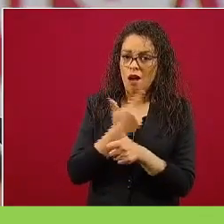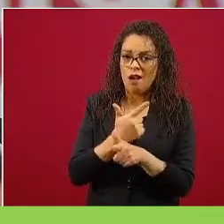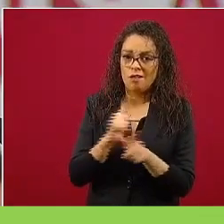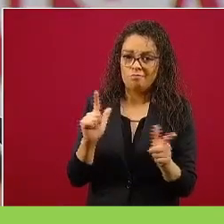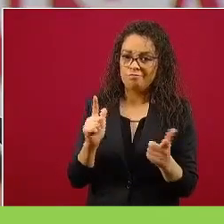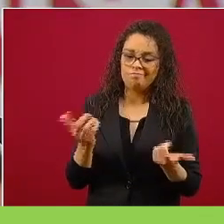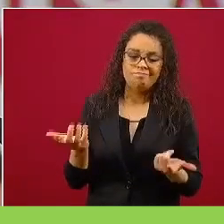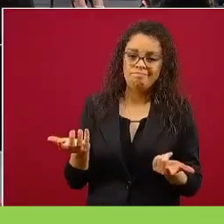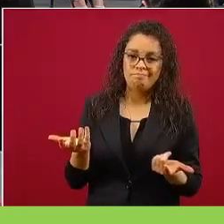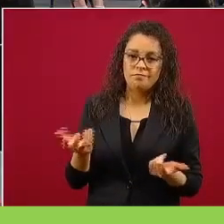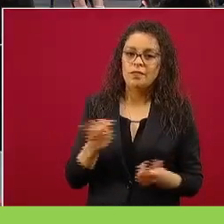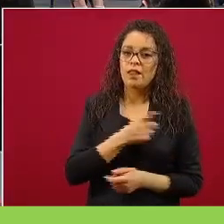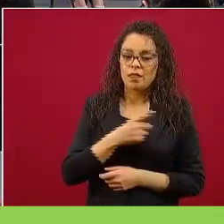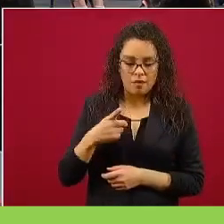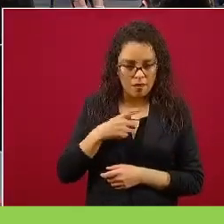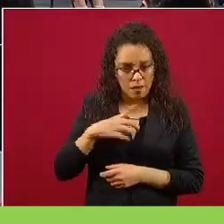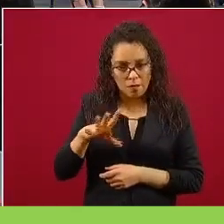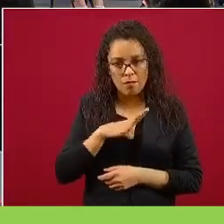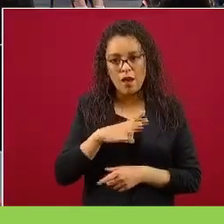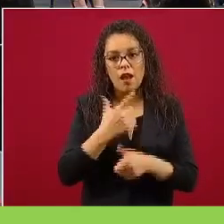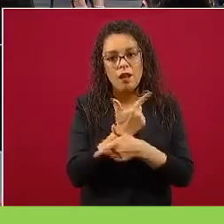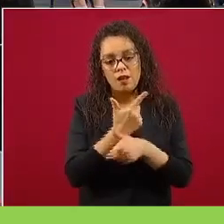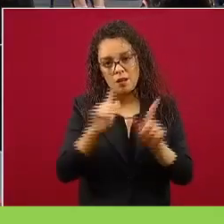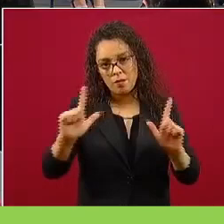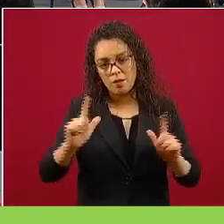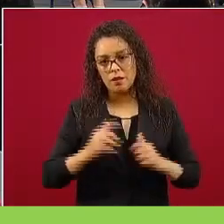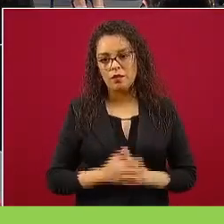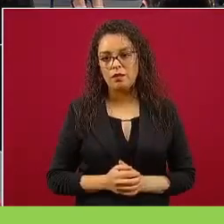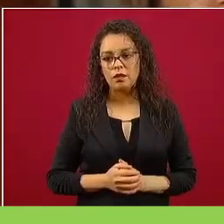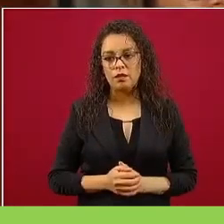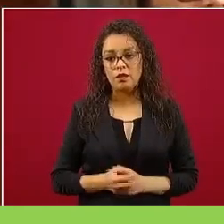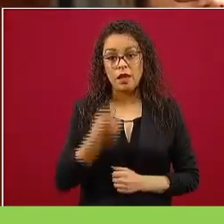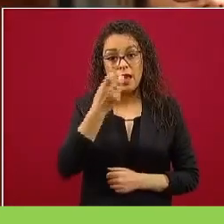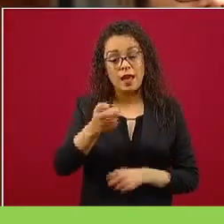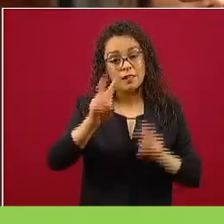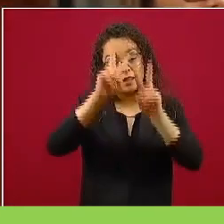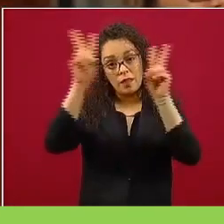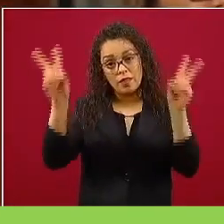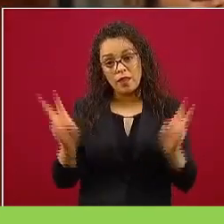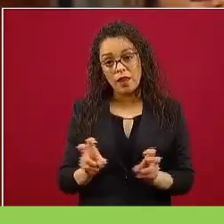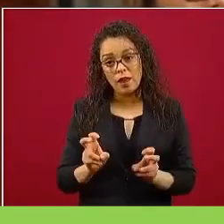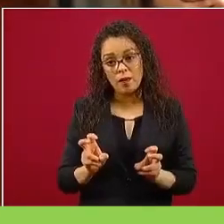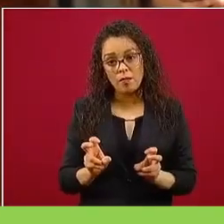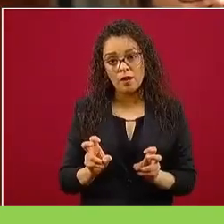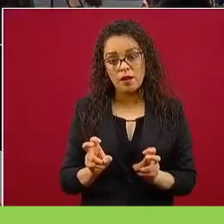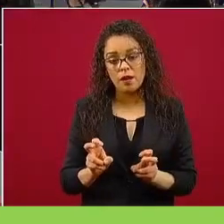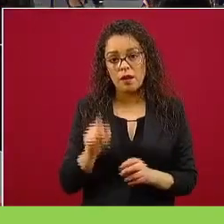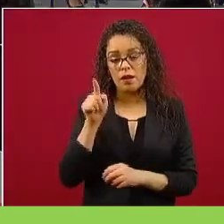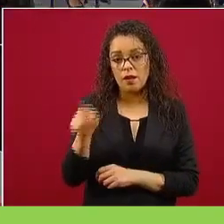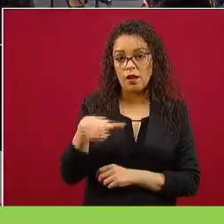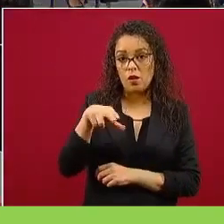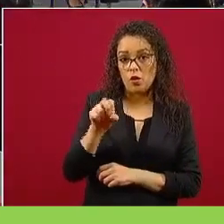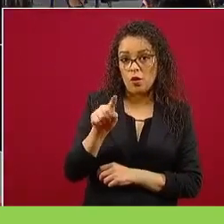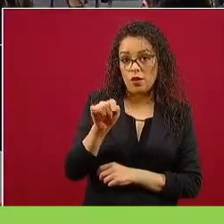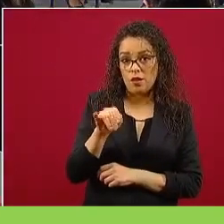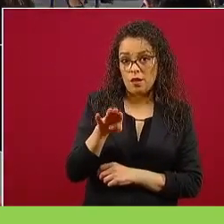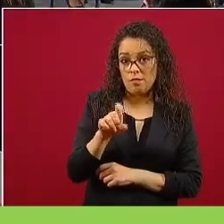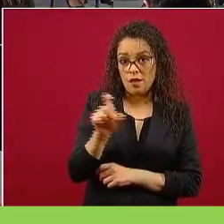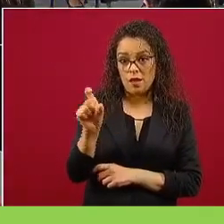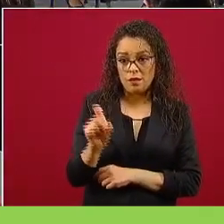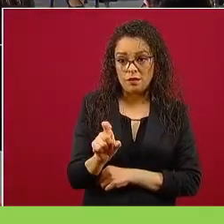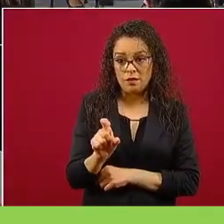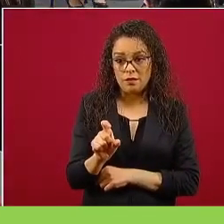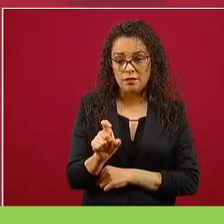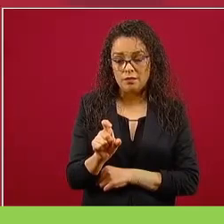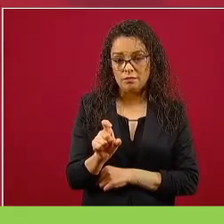Pero ¿a qué punto es el uso de los recursos públicos para atacar reporteros o adversarios? Notimex, ahí